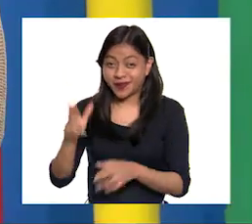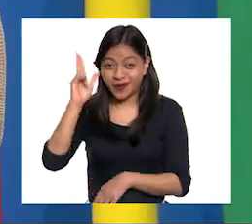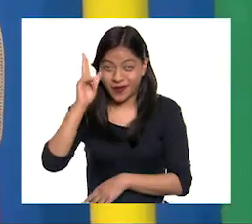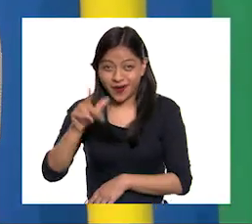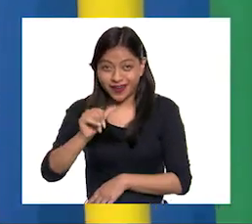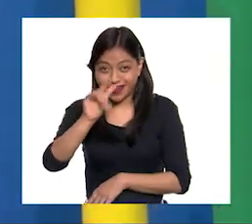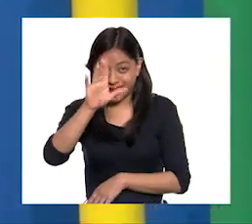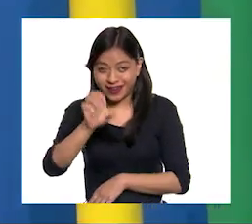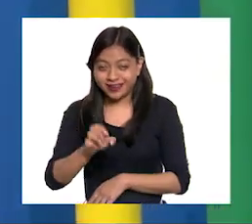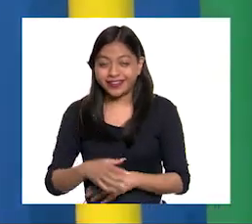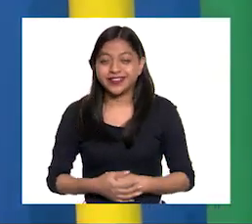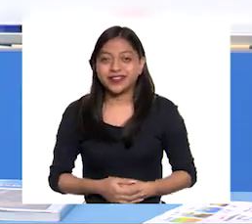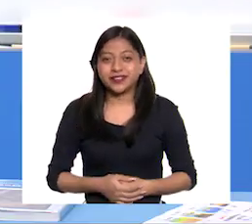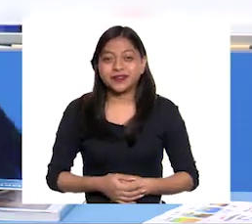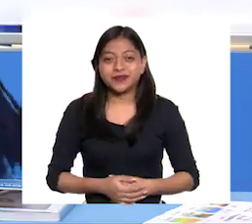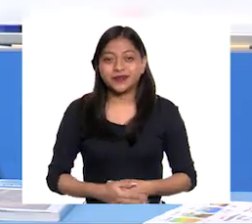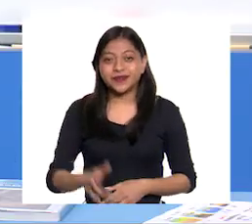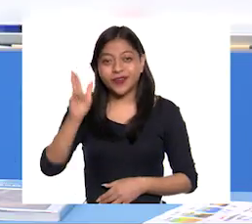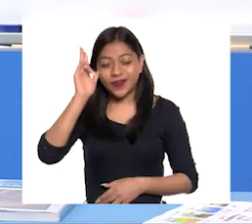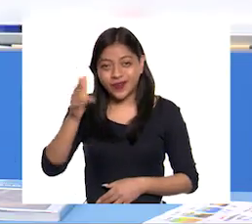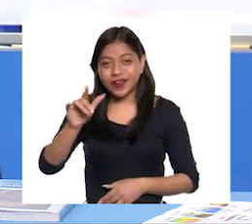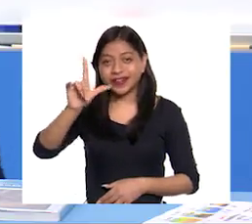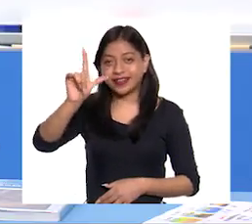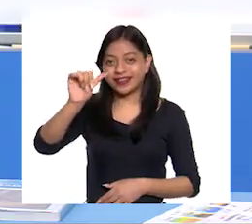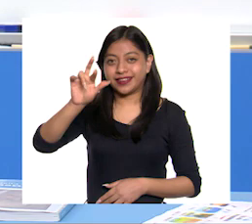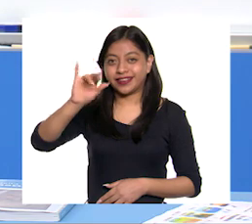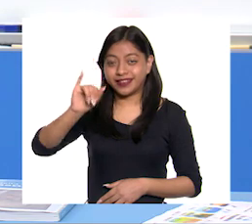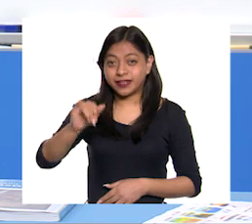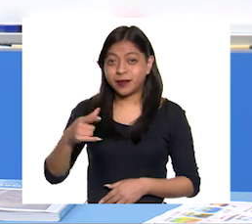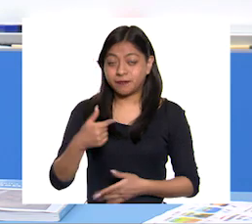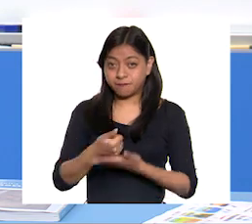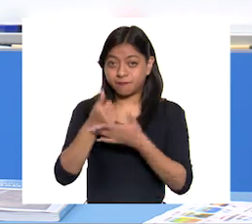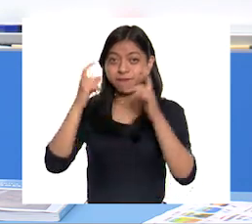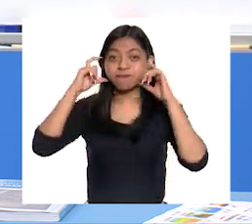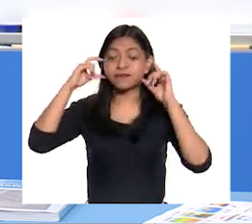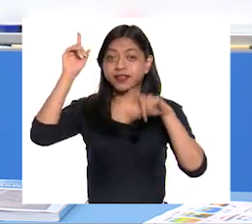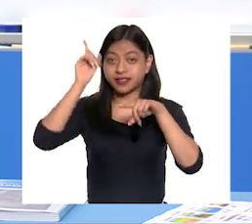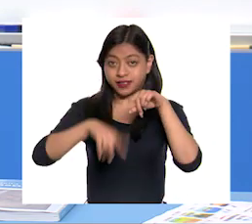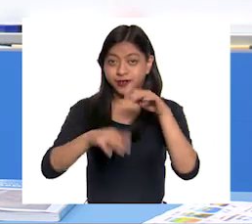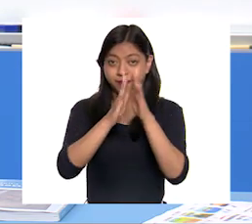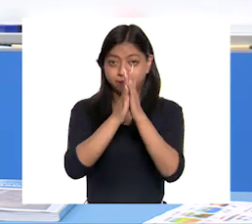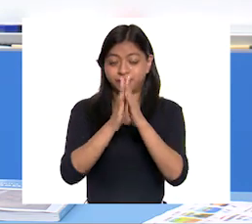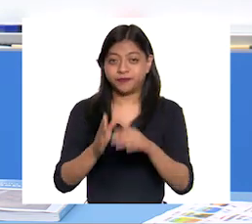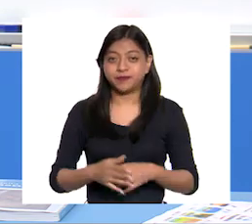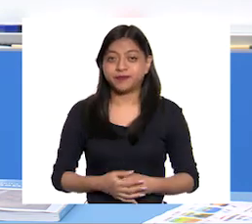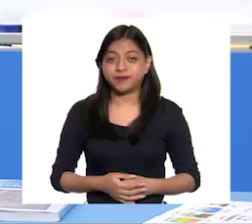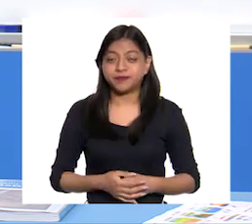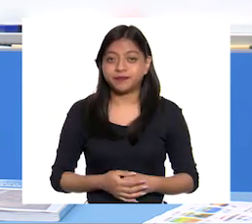qué gusto. Hola Lari. Hola. ¿Me ayudas con mi cubrebocas? A ver.